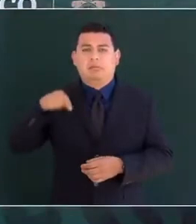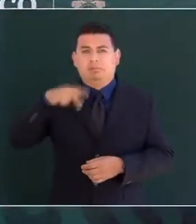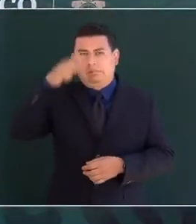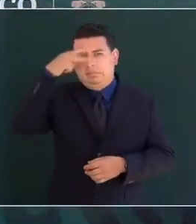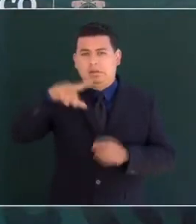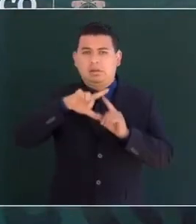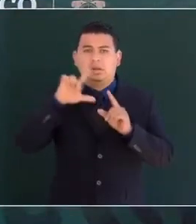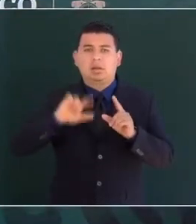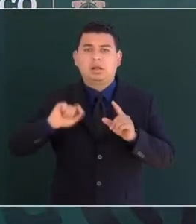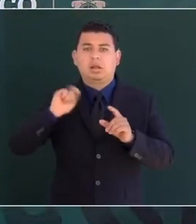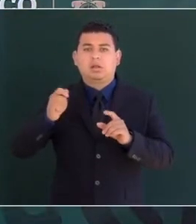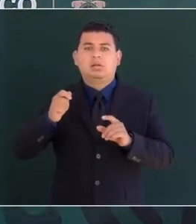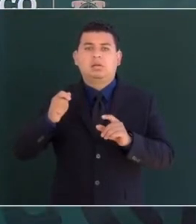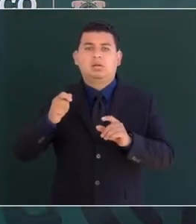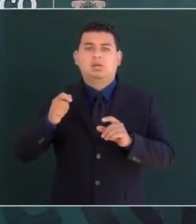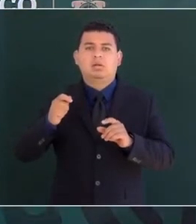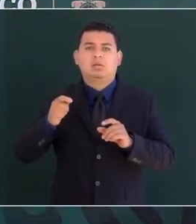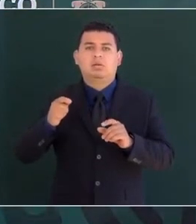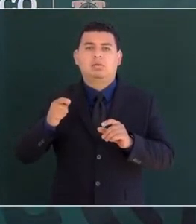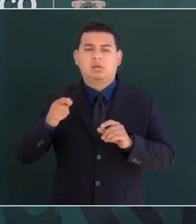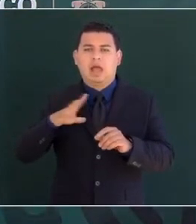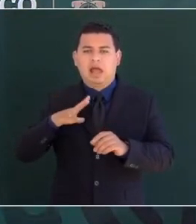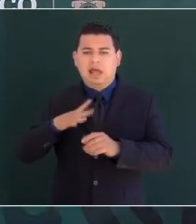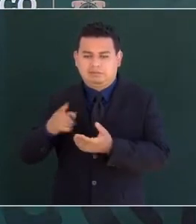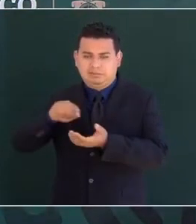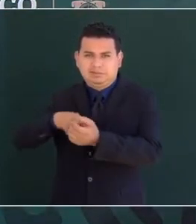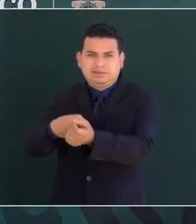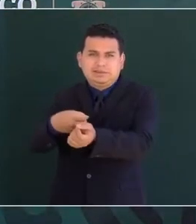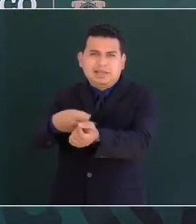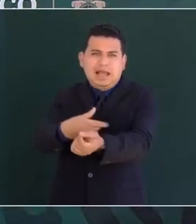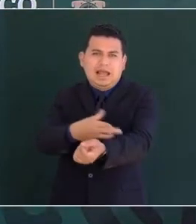tuvo un presidente con descendencia afromexicana.